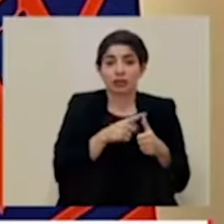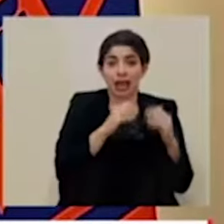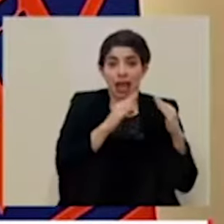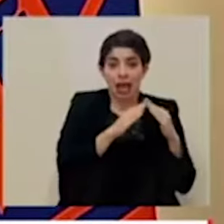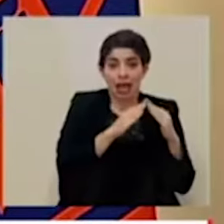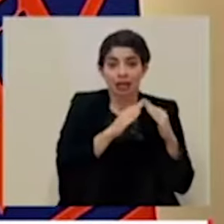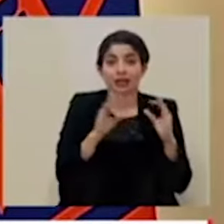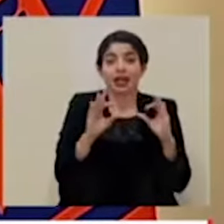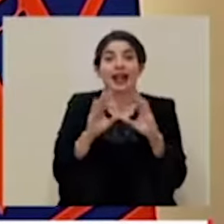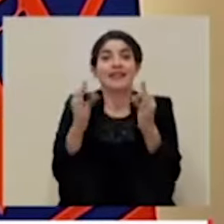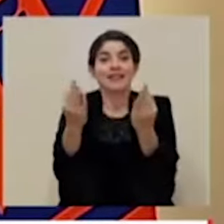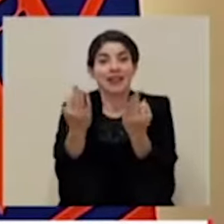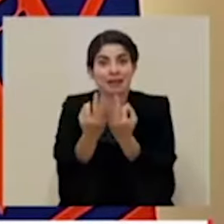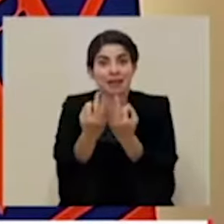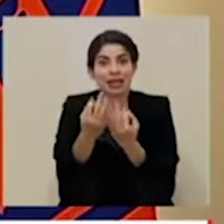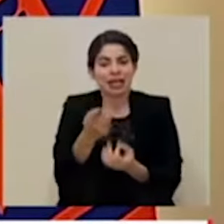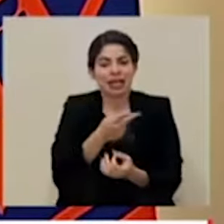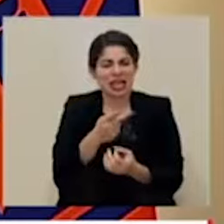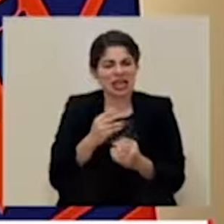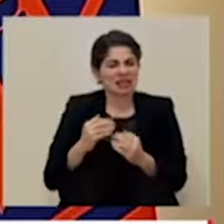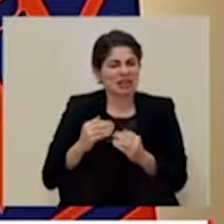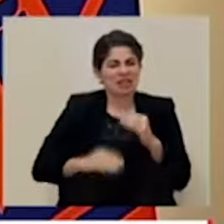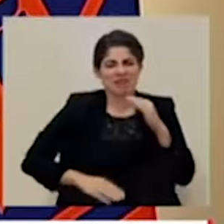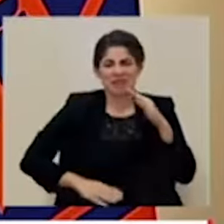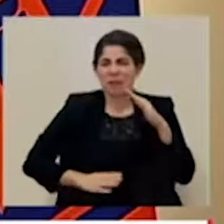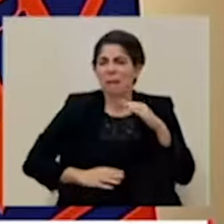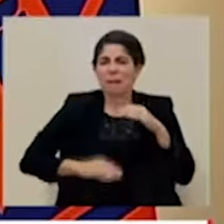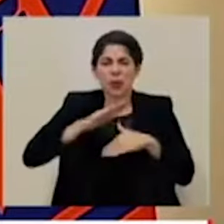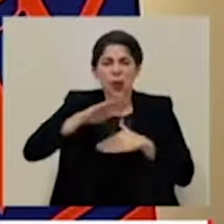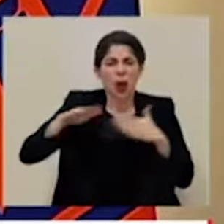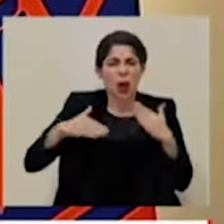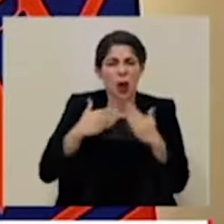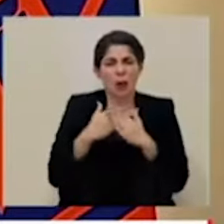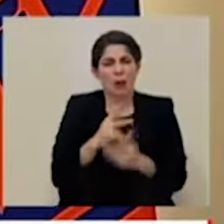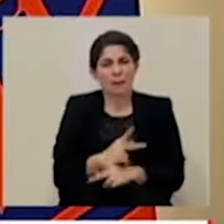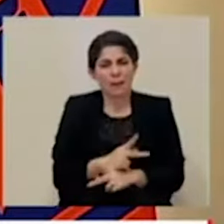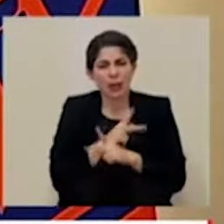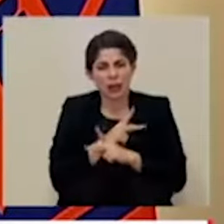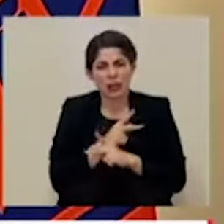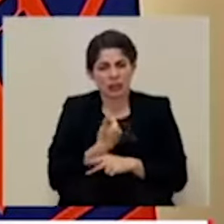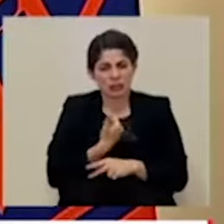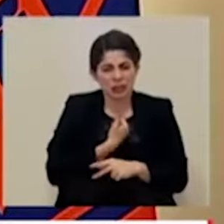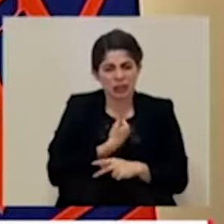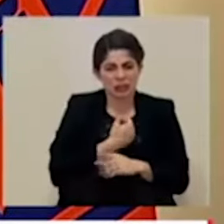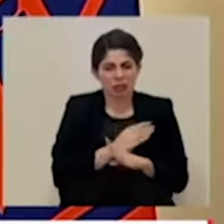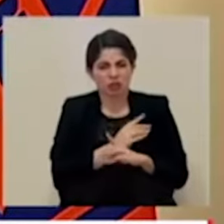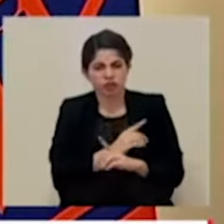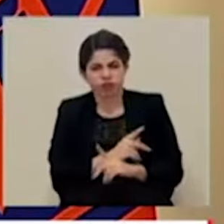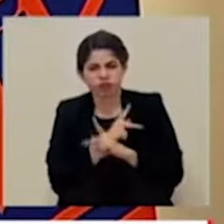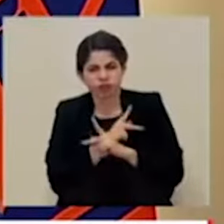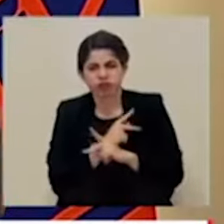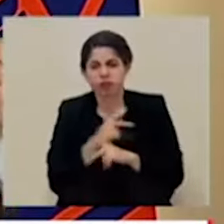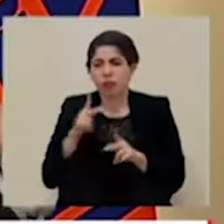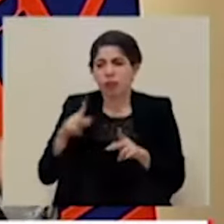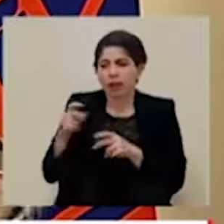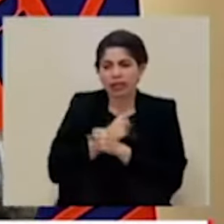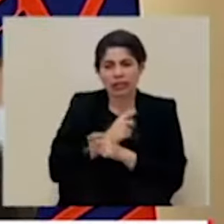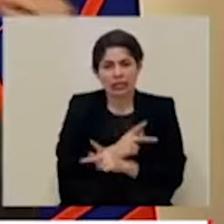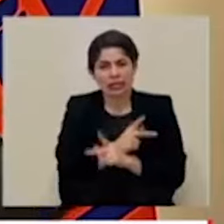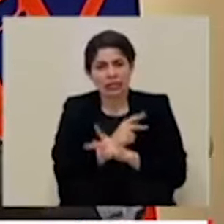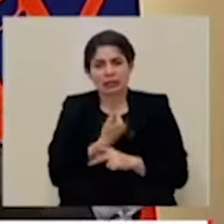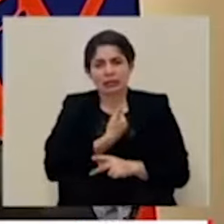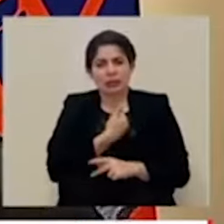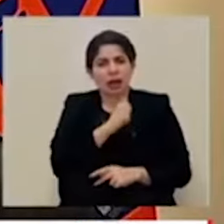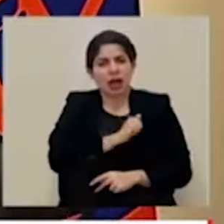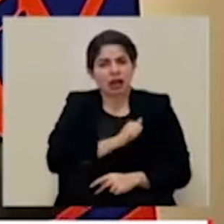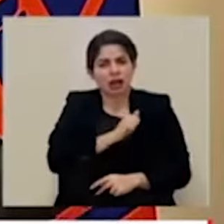nuestra familia, protección al máximo para nosotros, para nuestros seres queridos y eso también tiene que ver con cómo nos comportemos